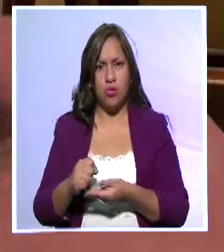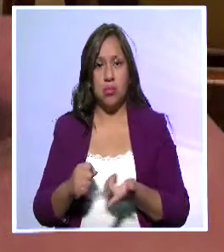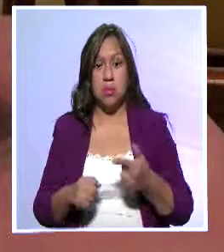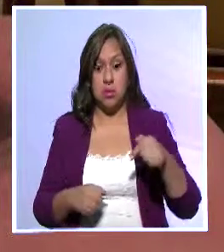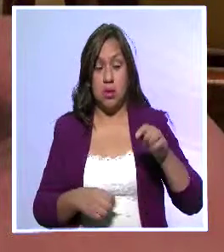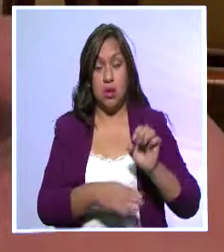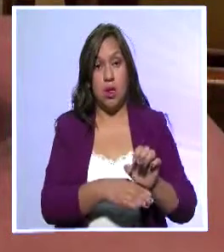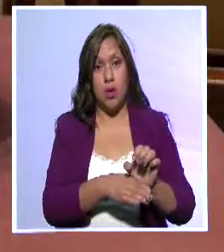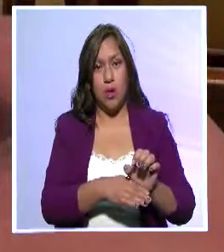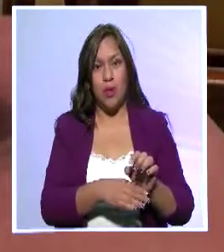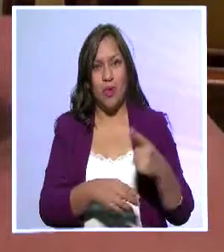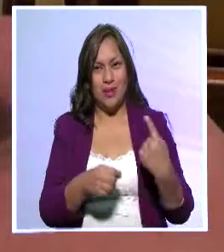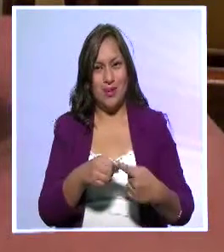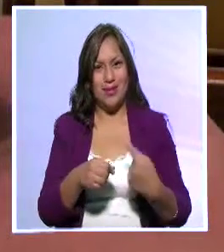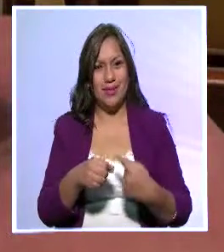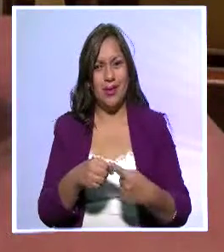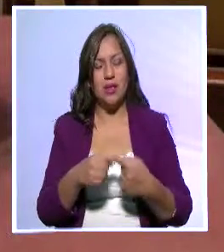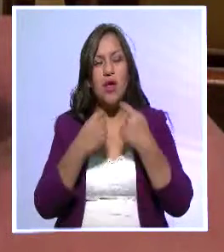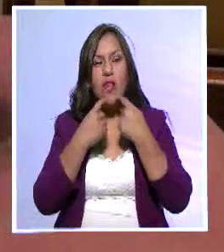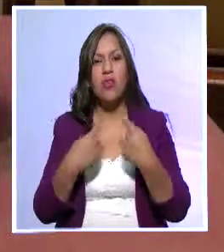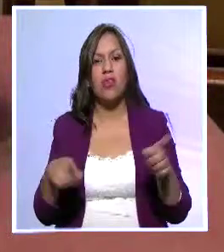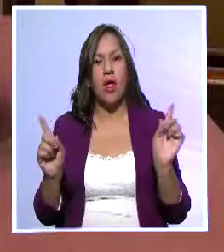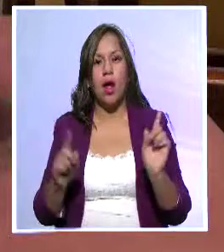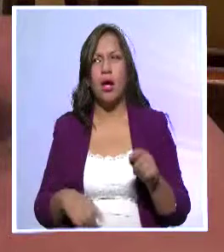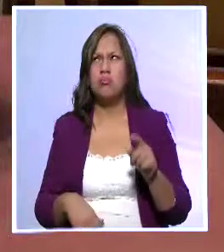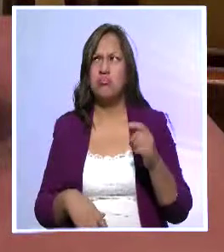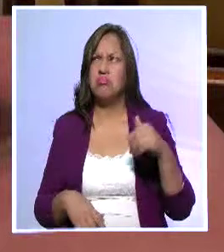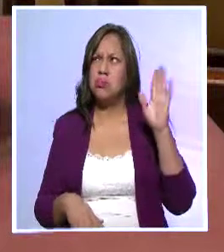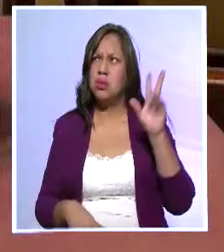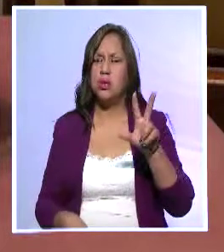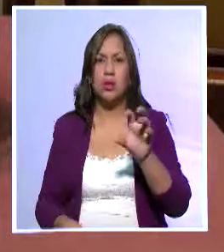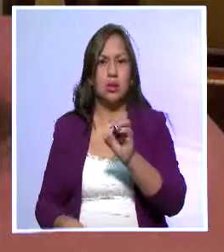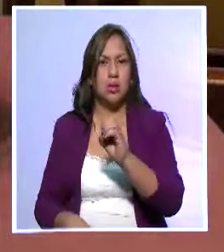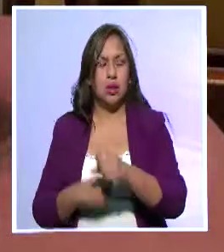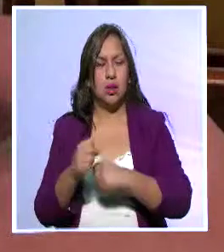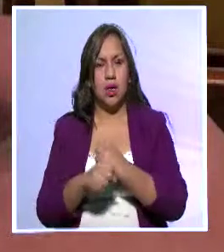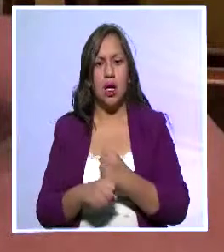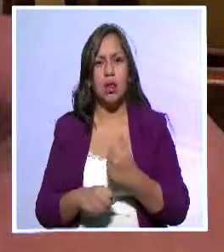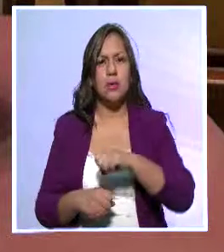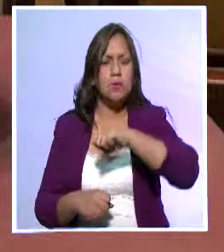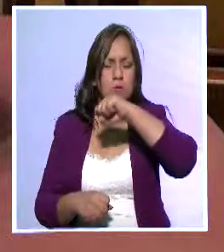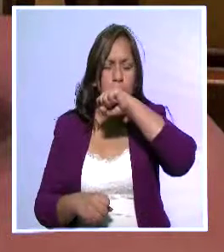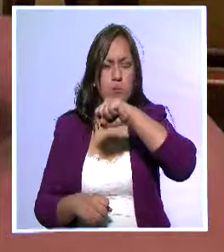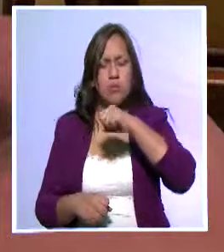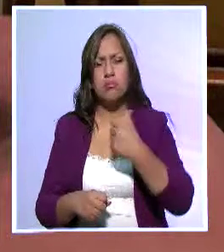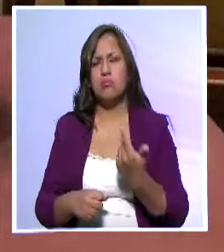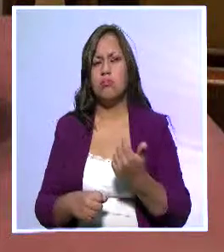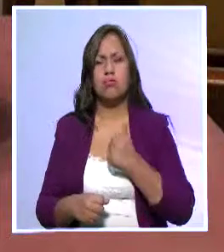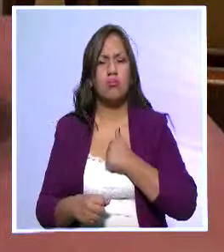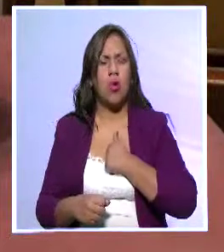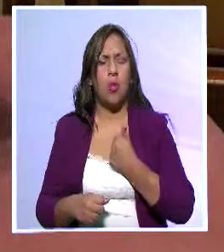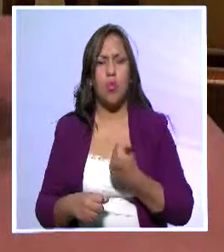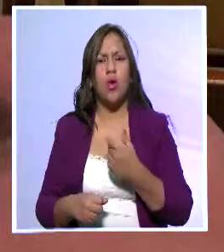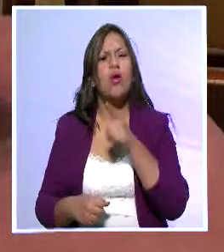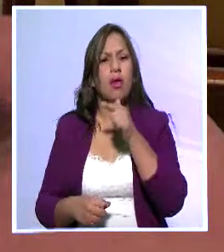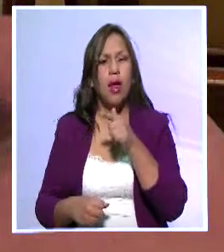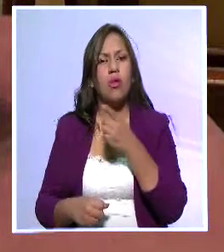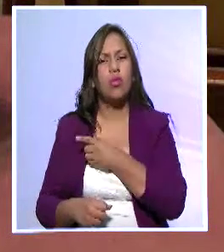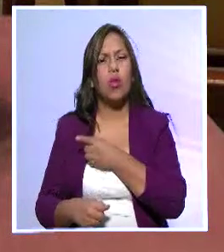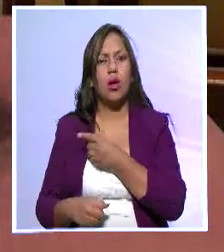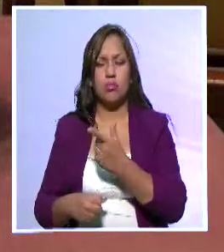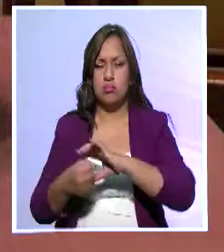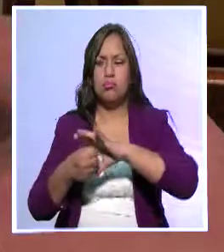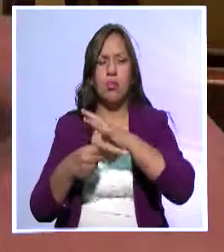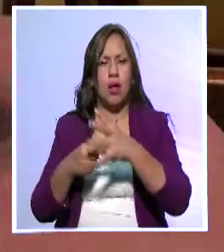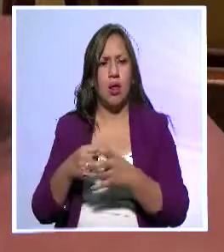particular Quito, fue declarada hace poco más de 30 años patrimonio cultural de la humanidad, justamente en valoración